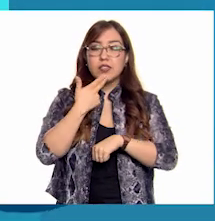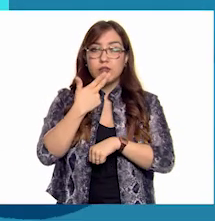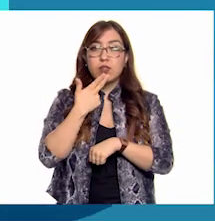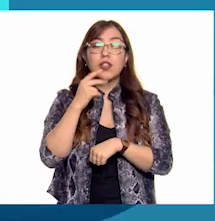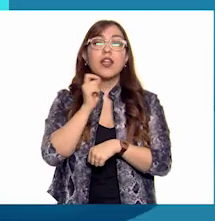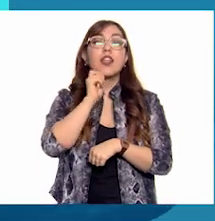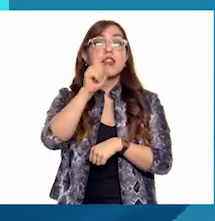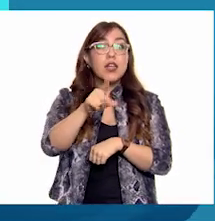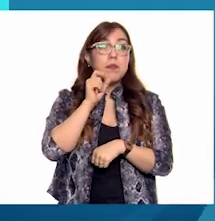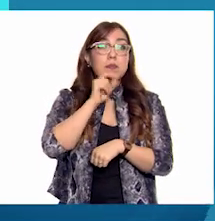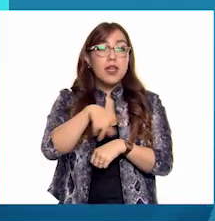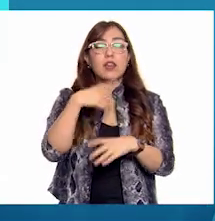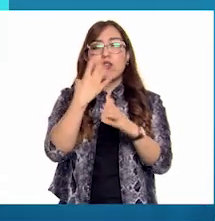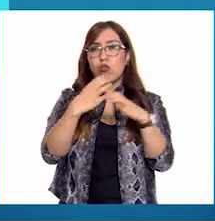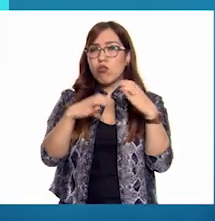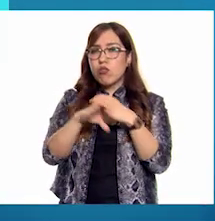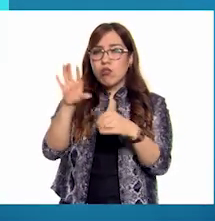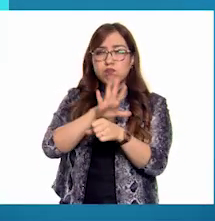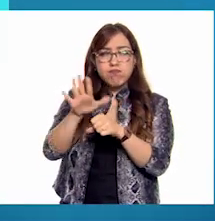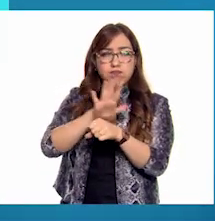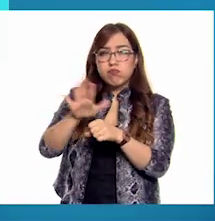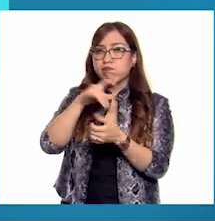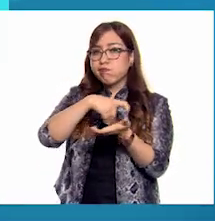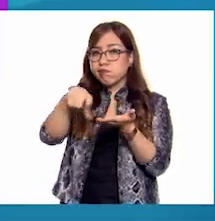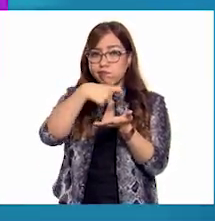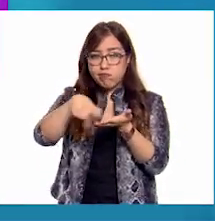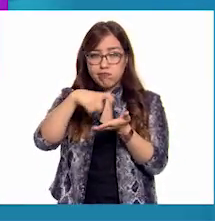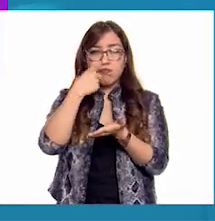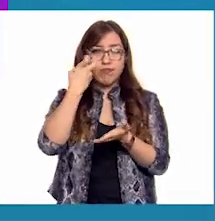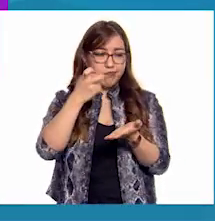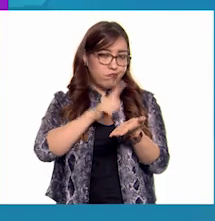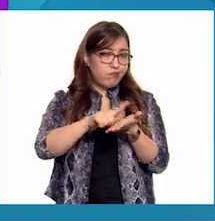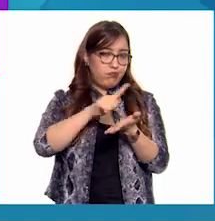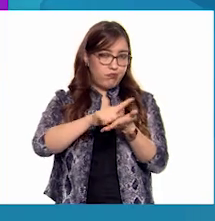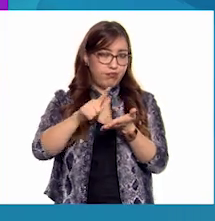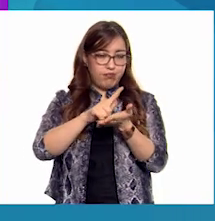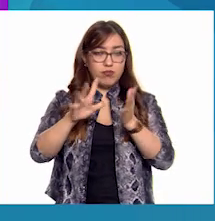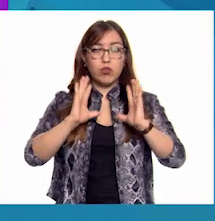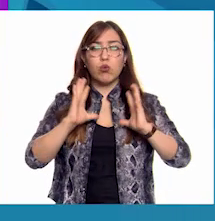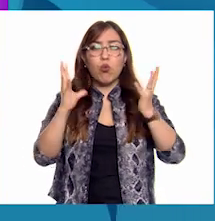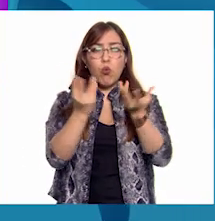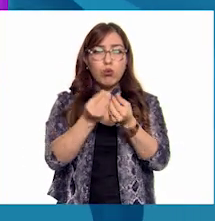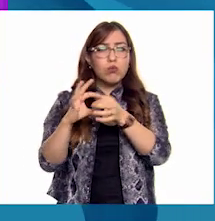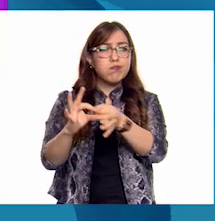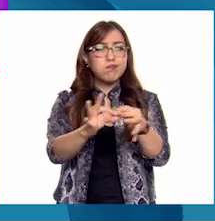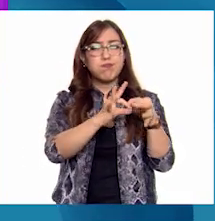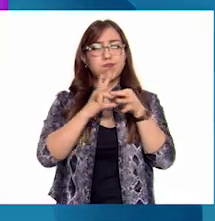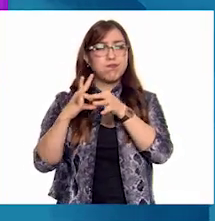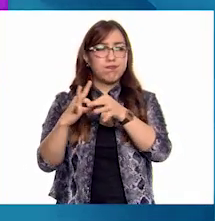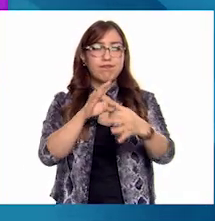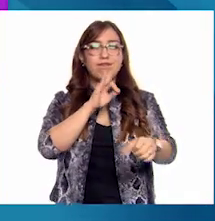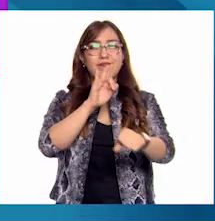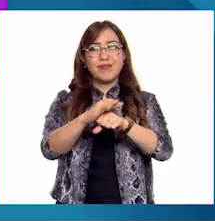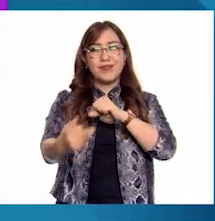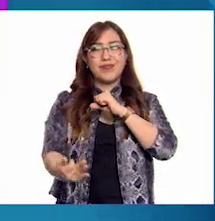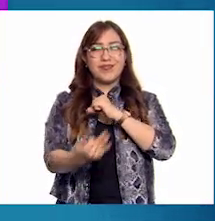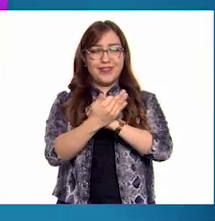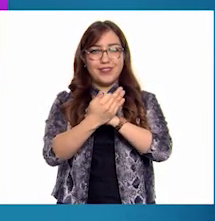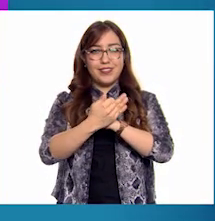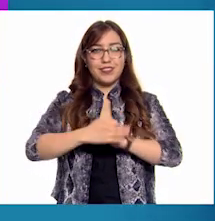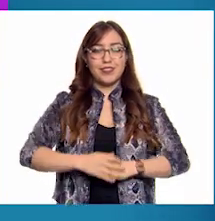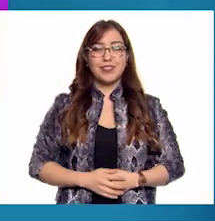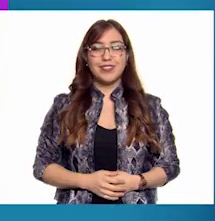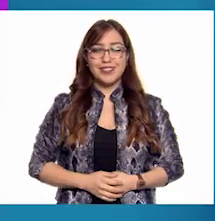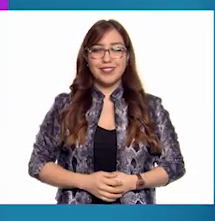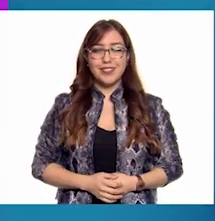cosas que compres en la tienda o en el supermercado. Sigamos luchando juntos contra este virus cuidándonos los unos